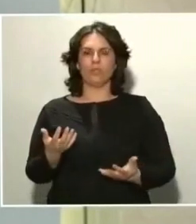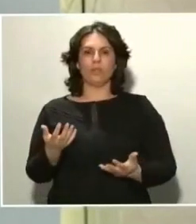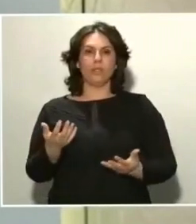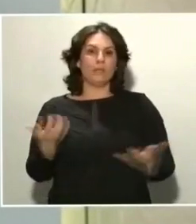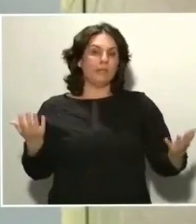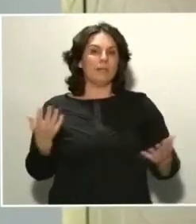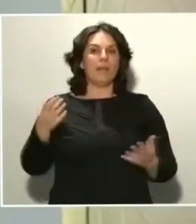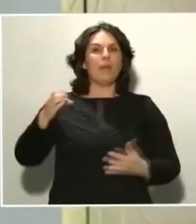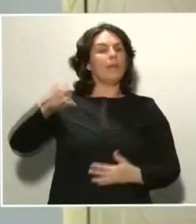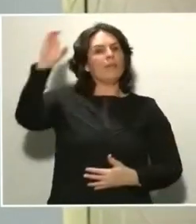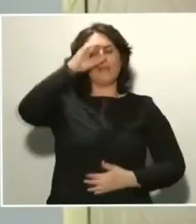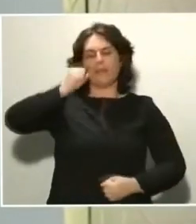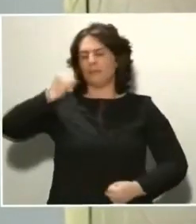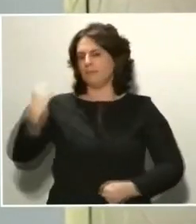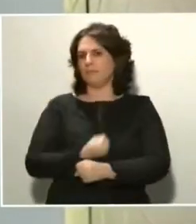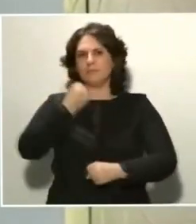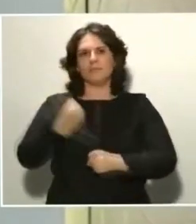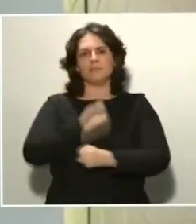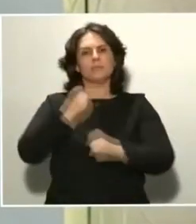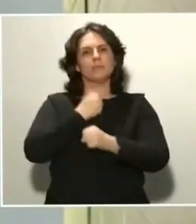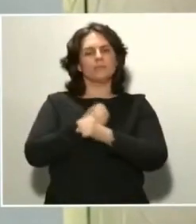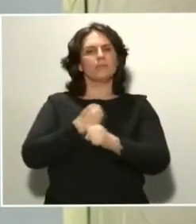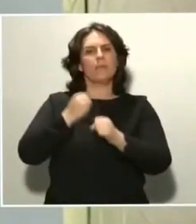reloj para encontrar la solución definitiva a este problema.